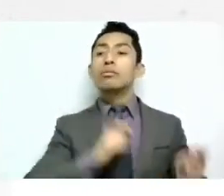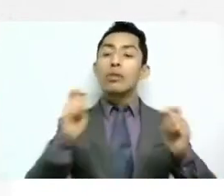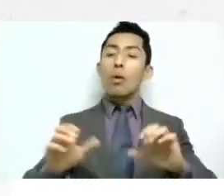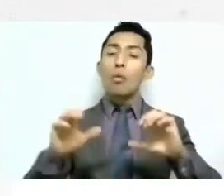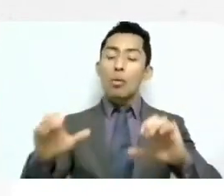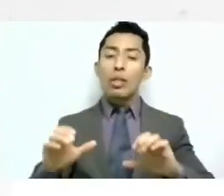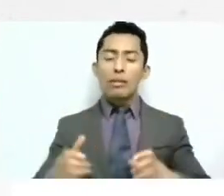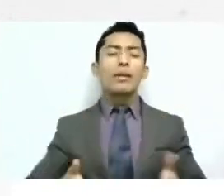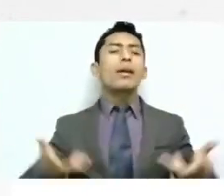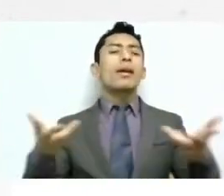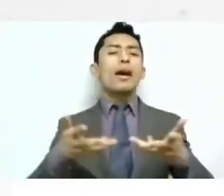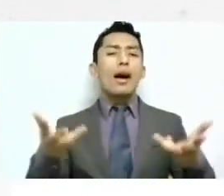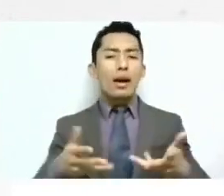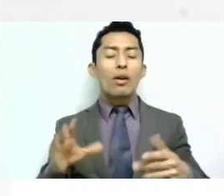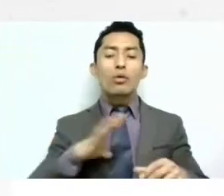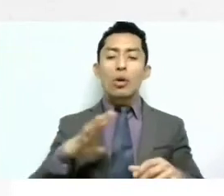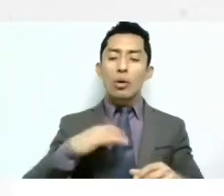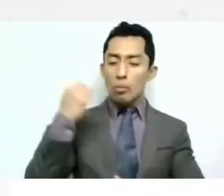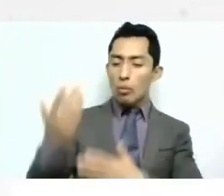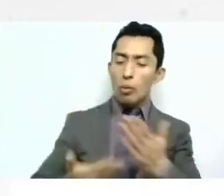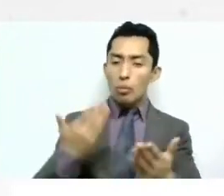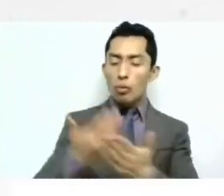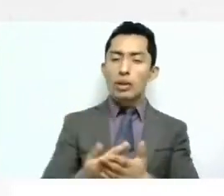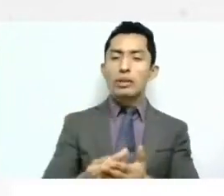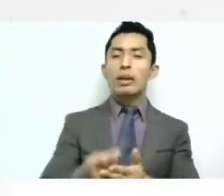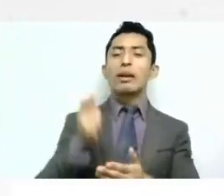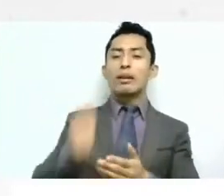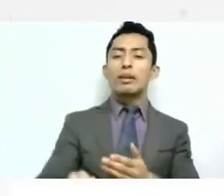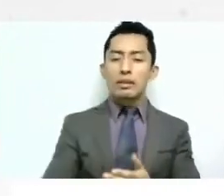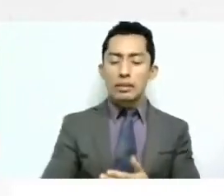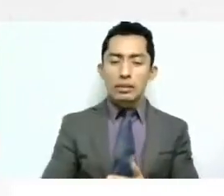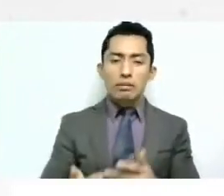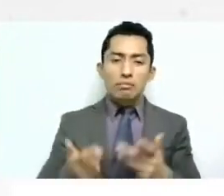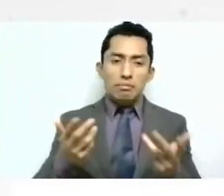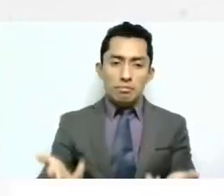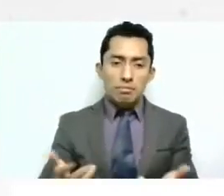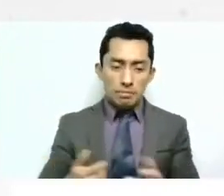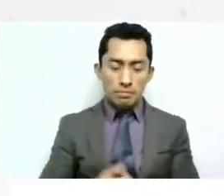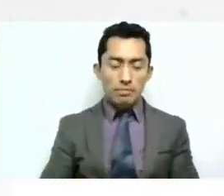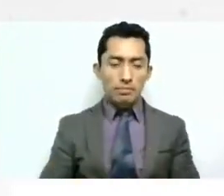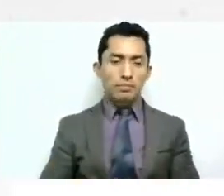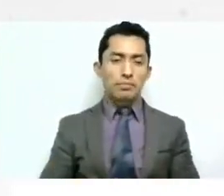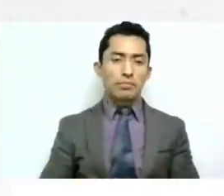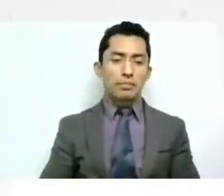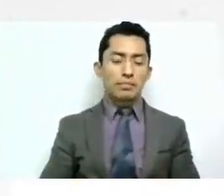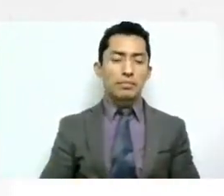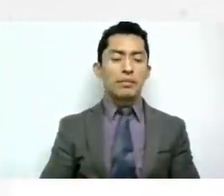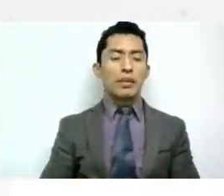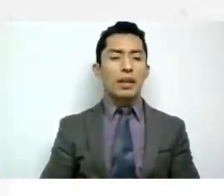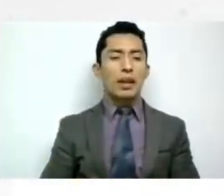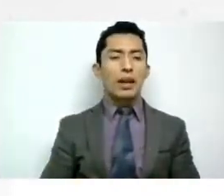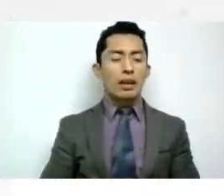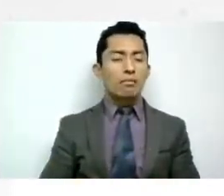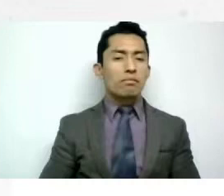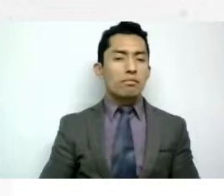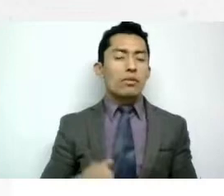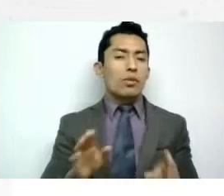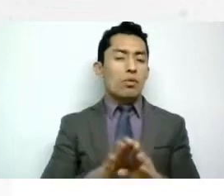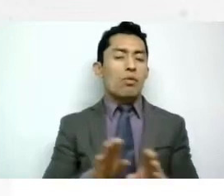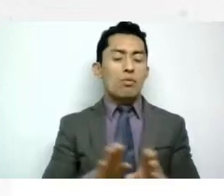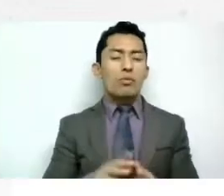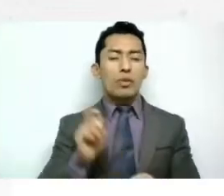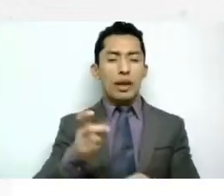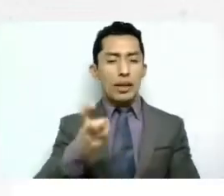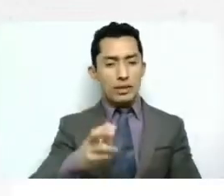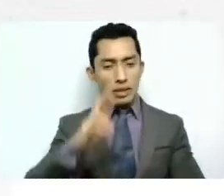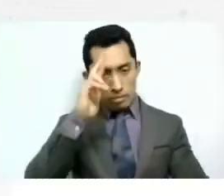hacer? ¿qué hay que proponer? ¿cómo vamos a darle esa garantía? vamos a respetar